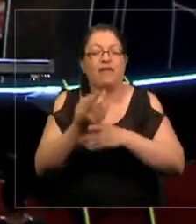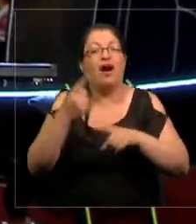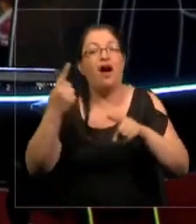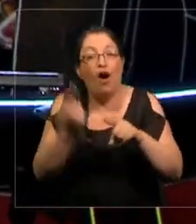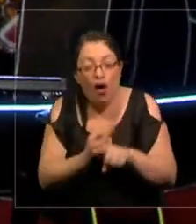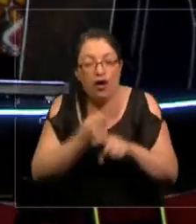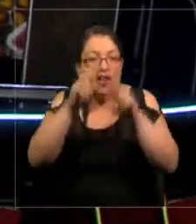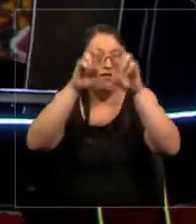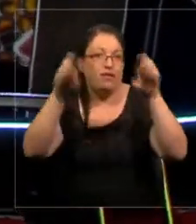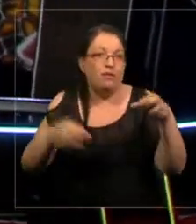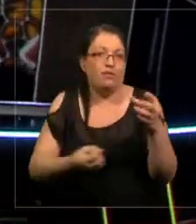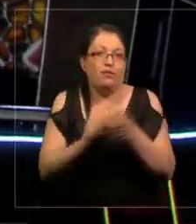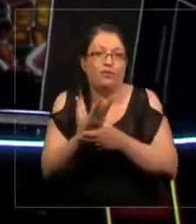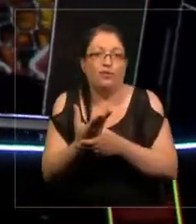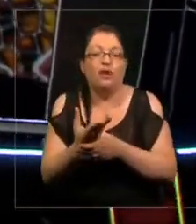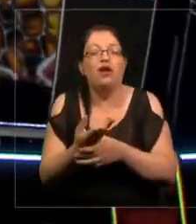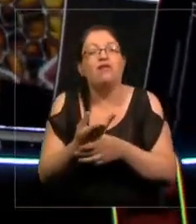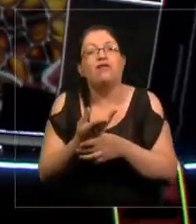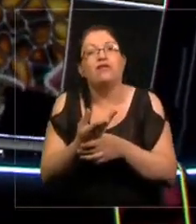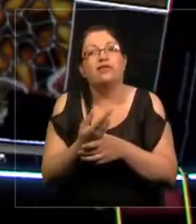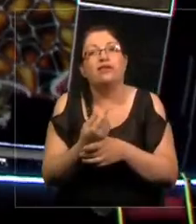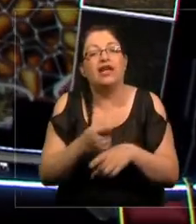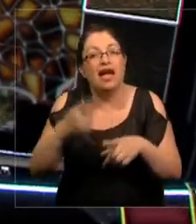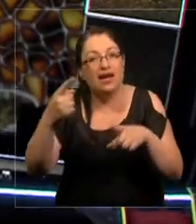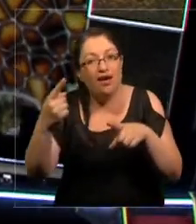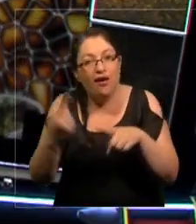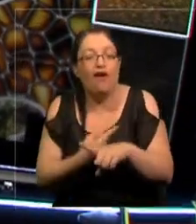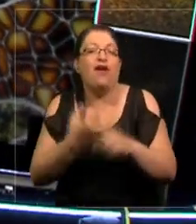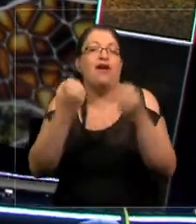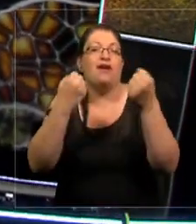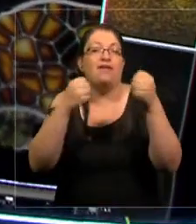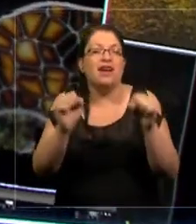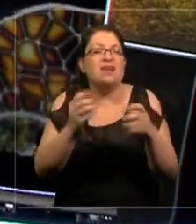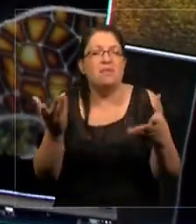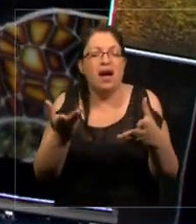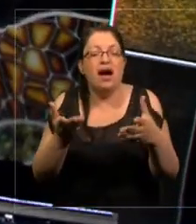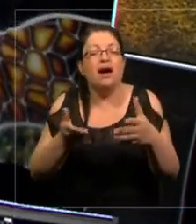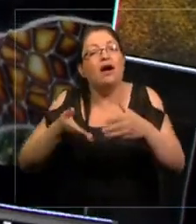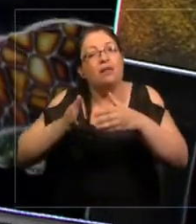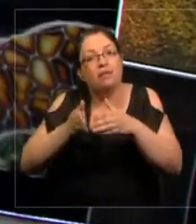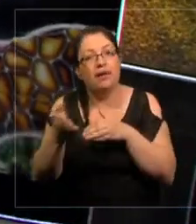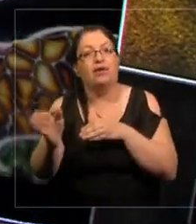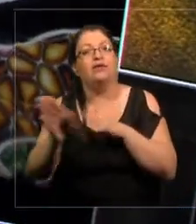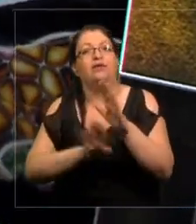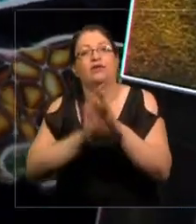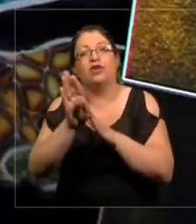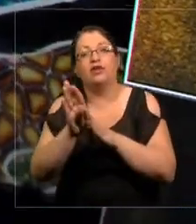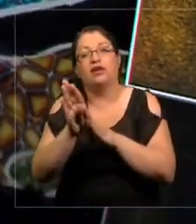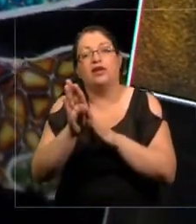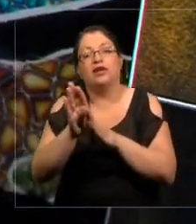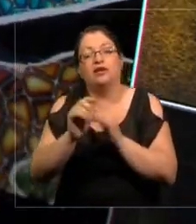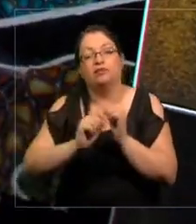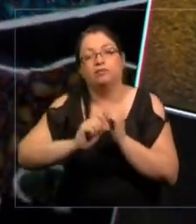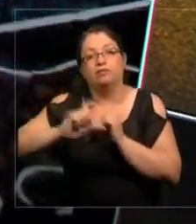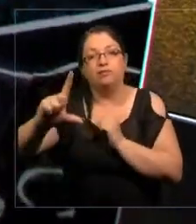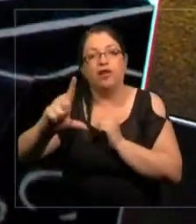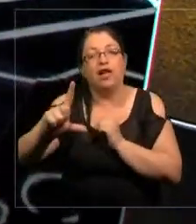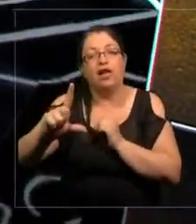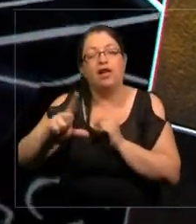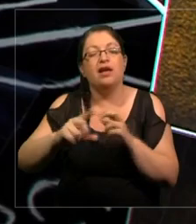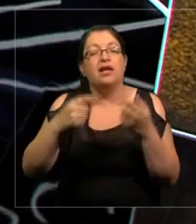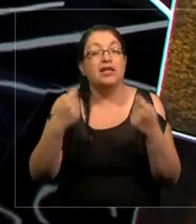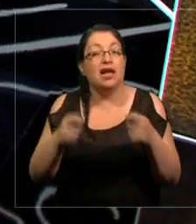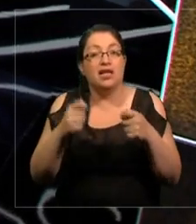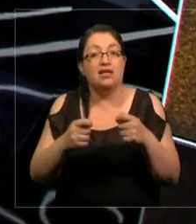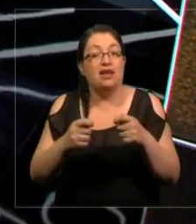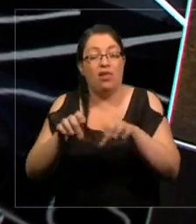de paradigma y reganar para continuar el crecimiento y evitar el colapso debido